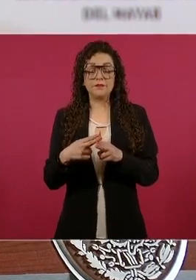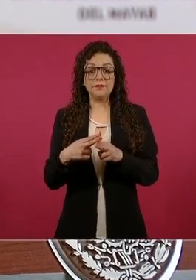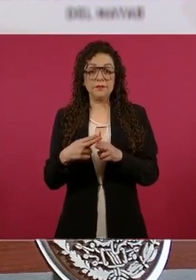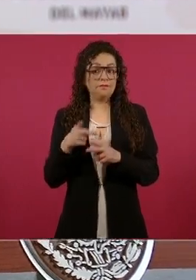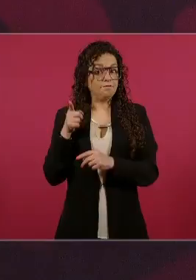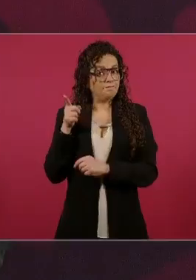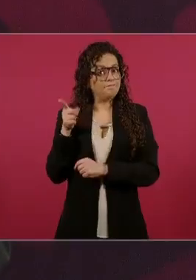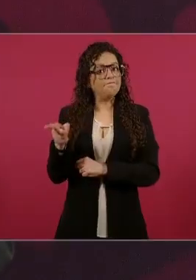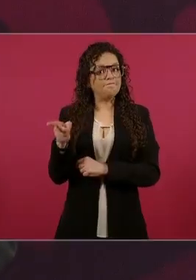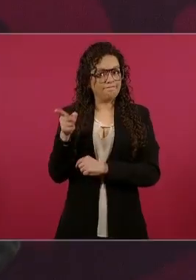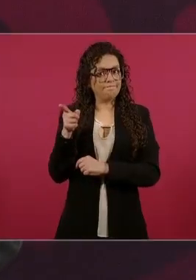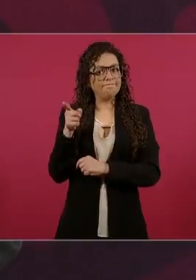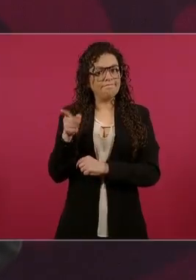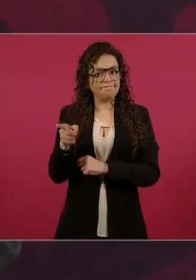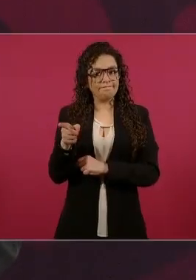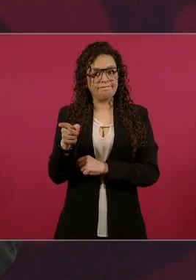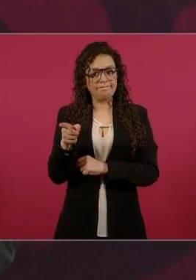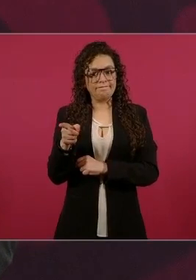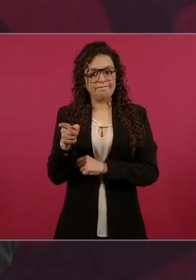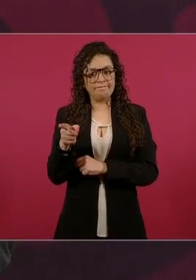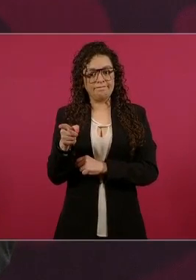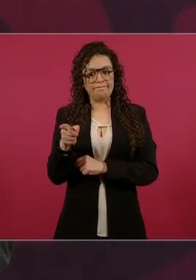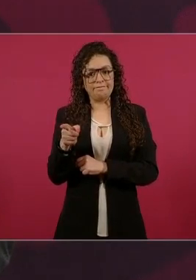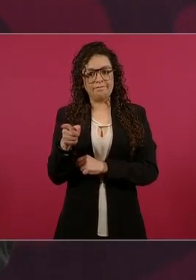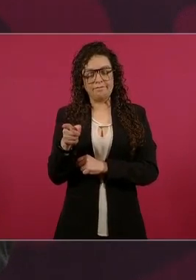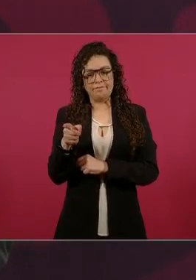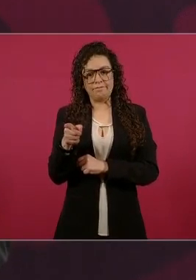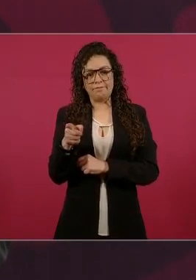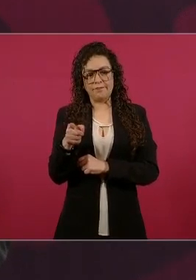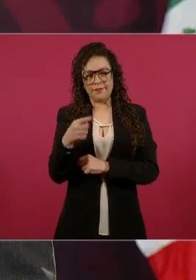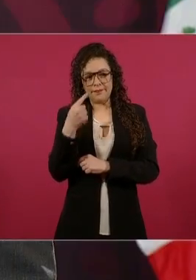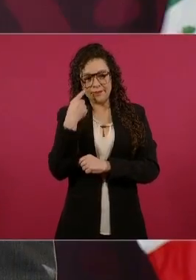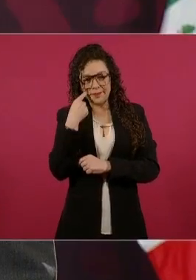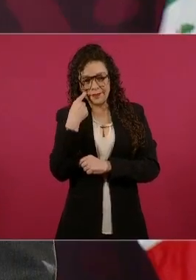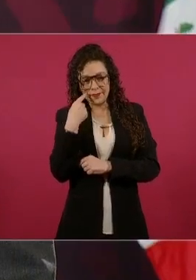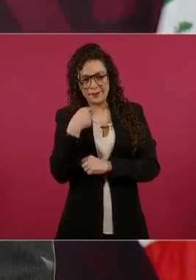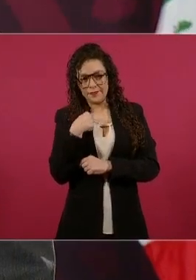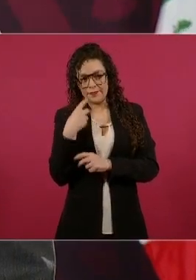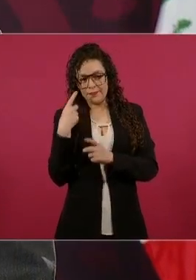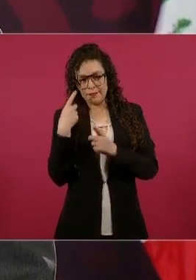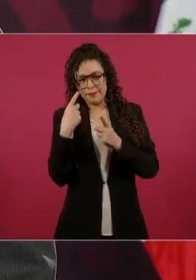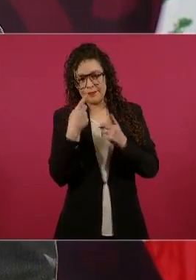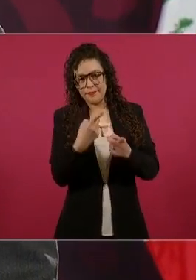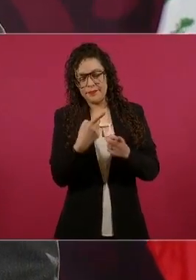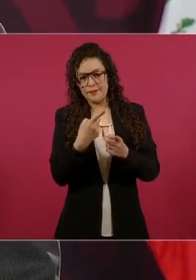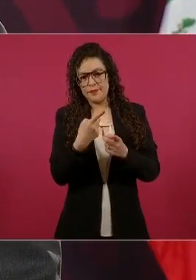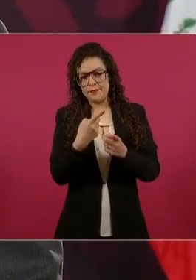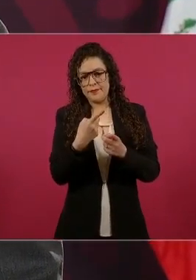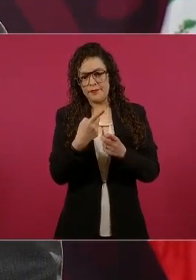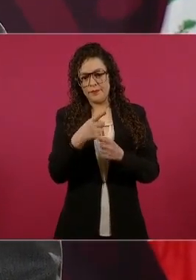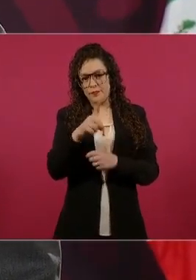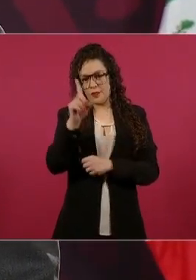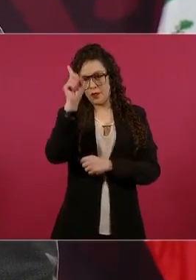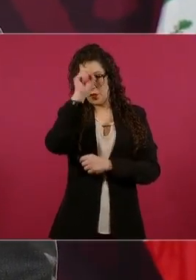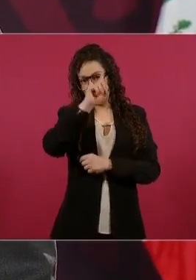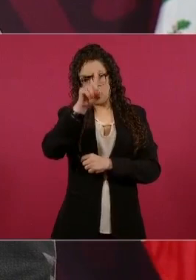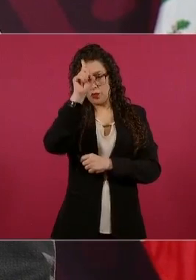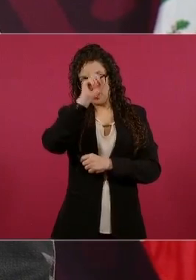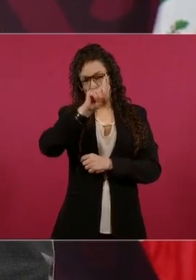que se podía heredar a los hijos, pobreza pero no deshonra.